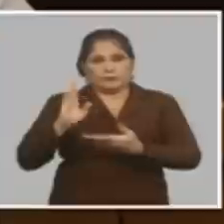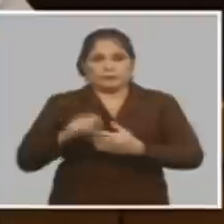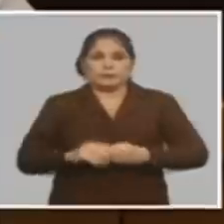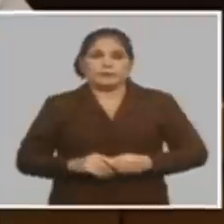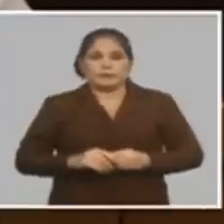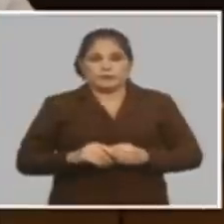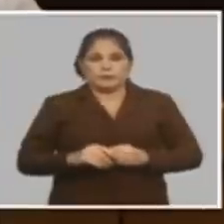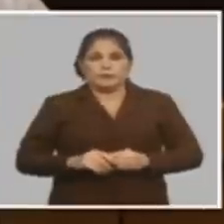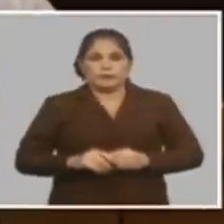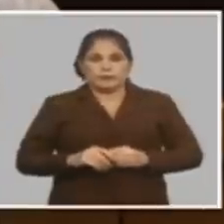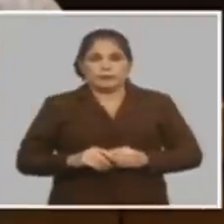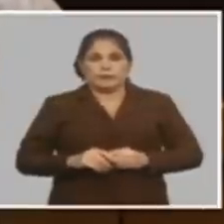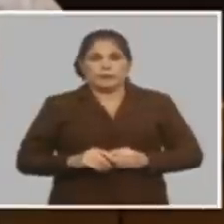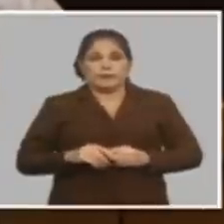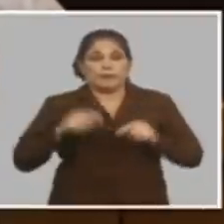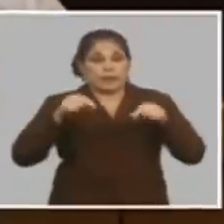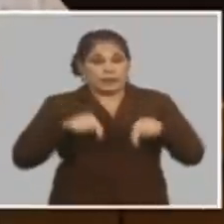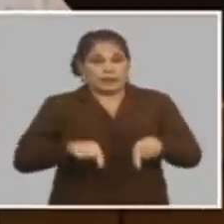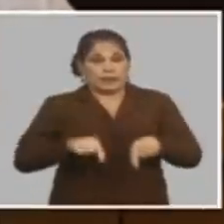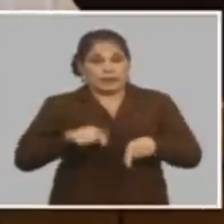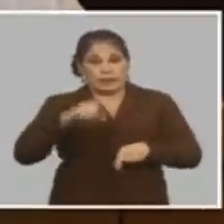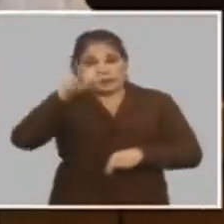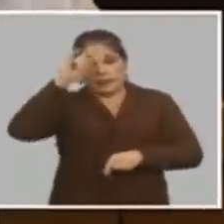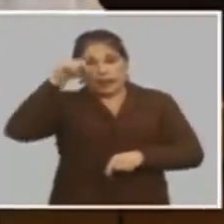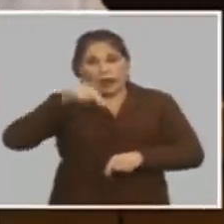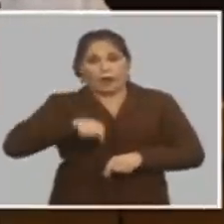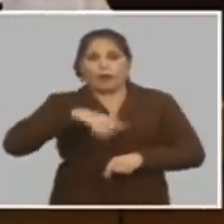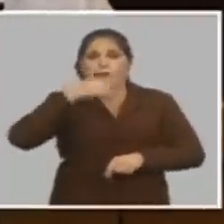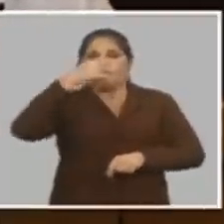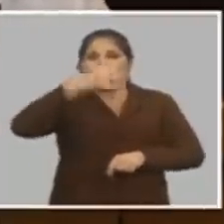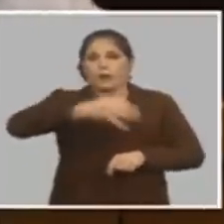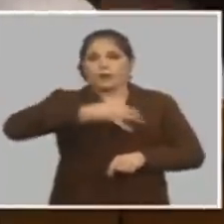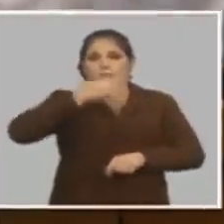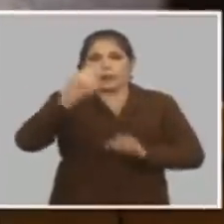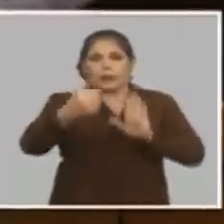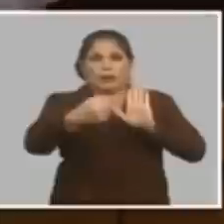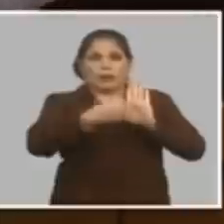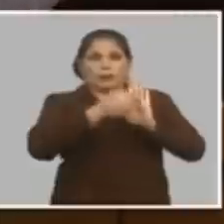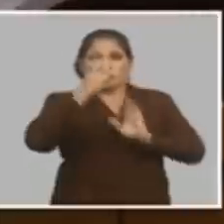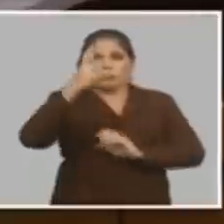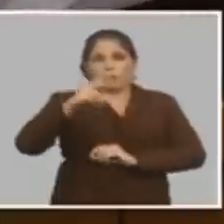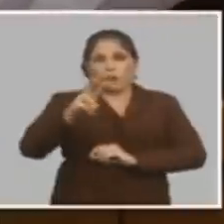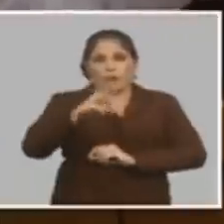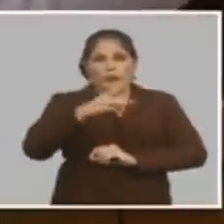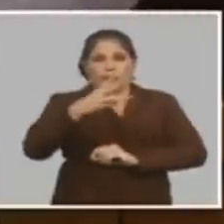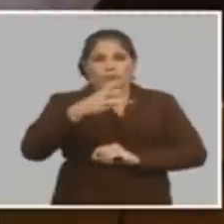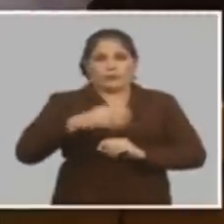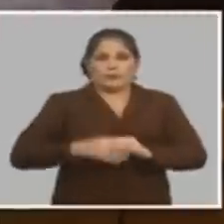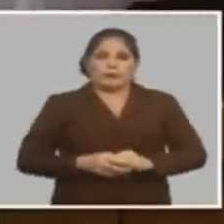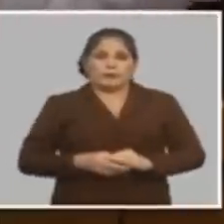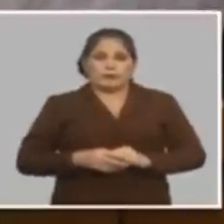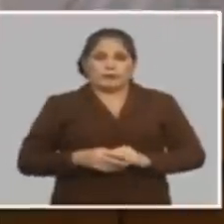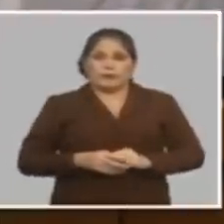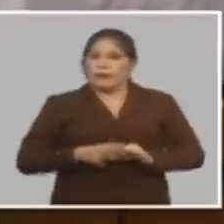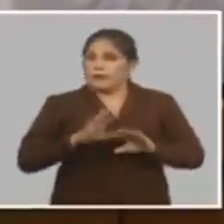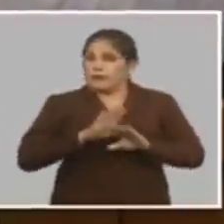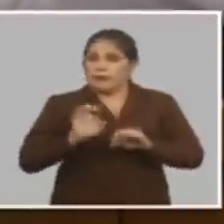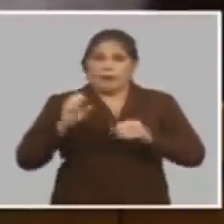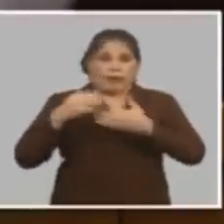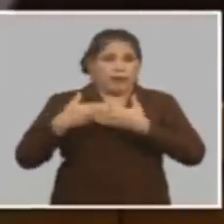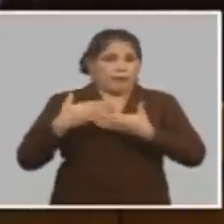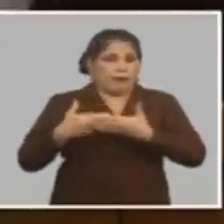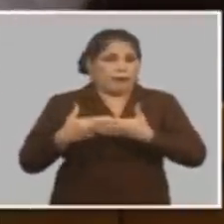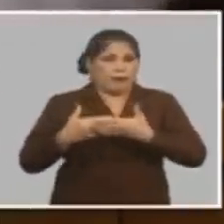bien voy entonces al punto 3 caminé la inflación caminé las empresas